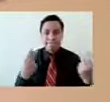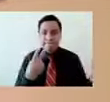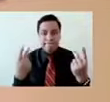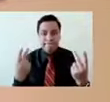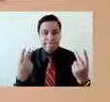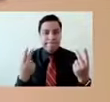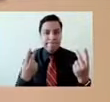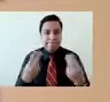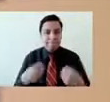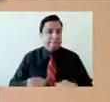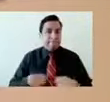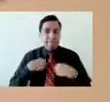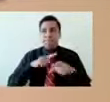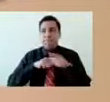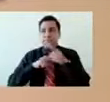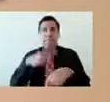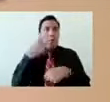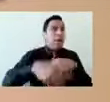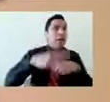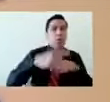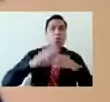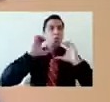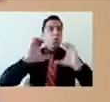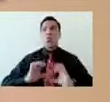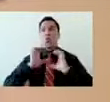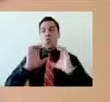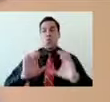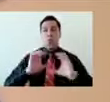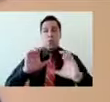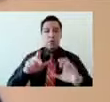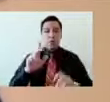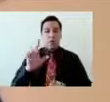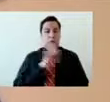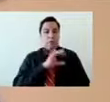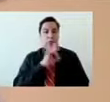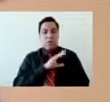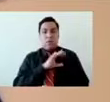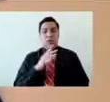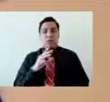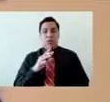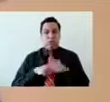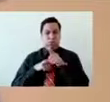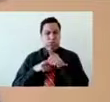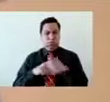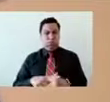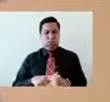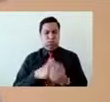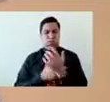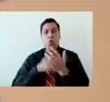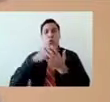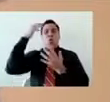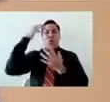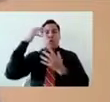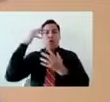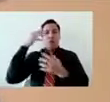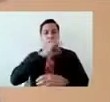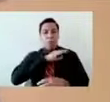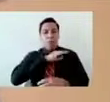supervivencia. Aquí la situación es que cuando el miedo se desregula puede paralizarnos y puede de alguna manera,